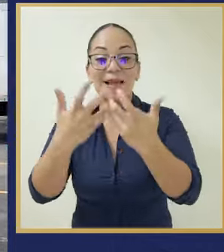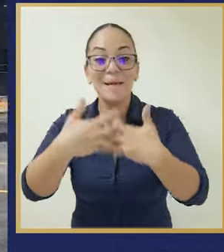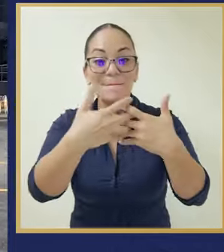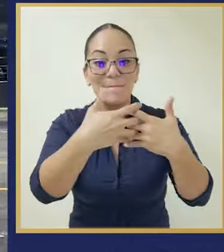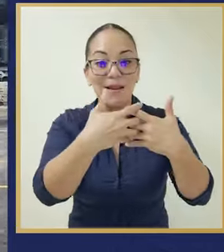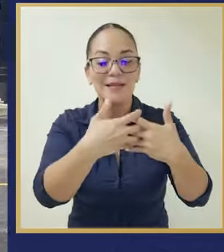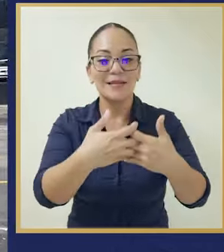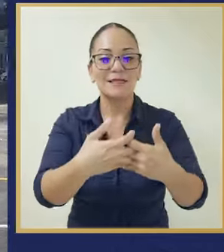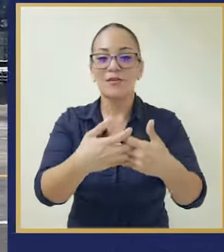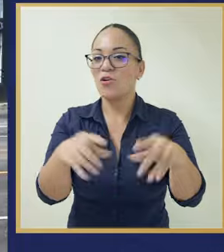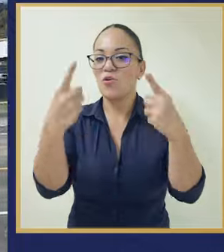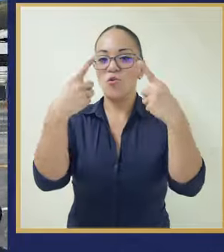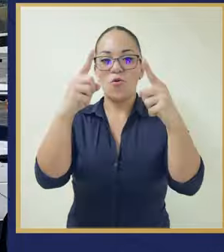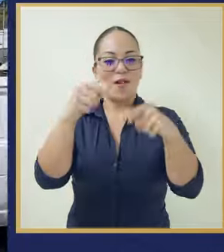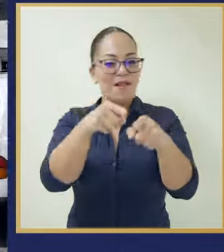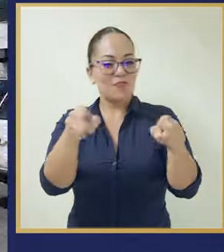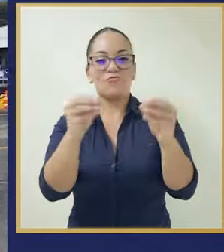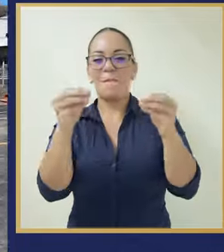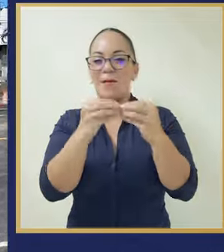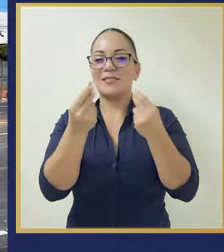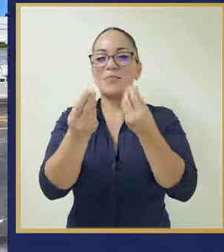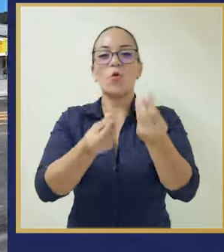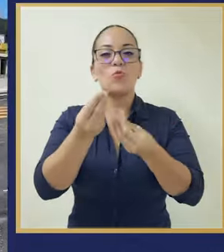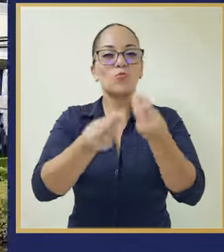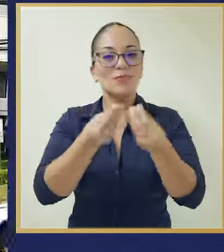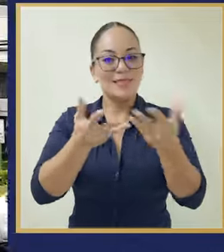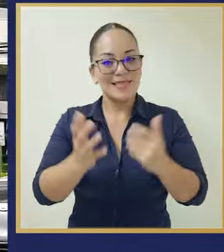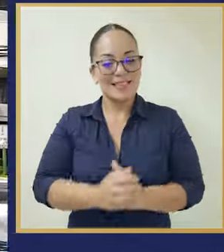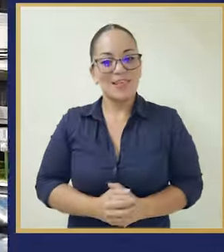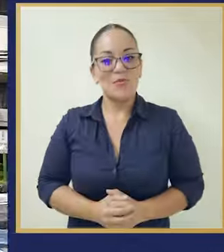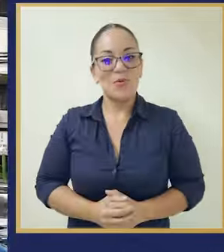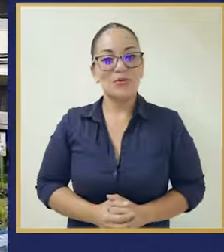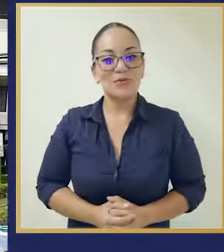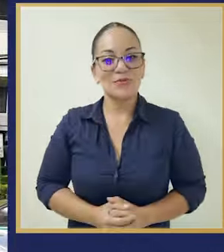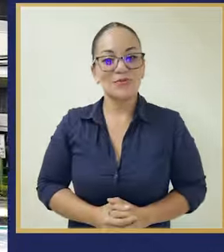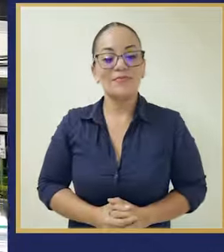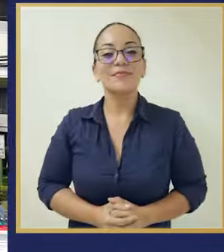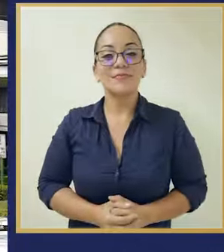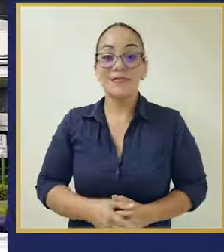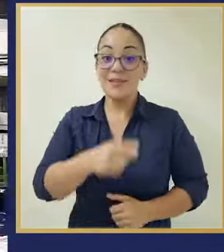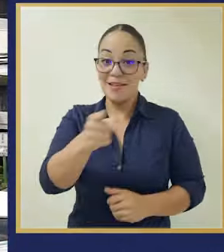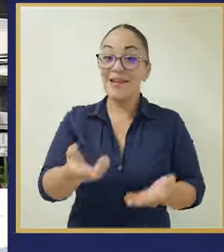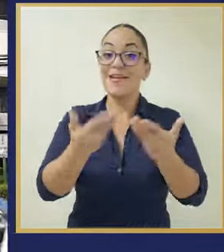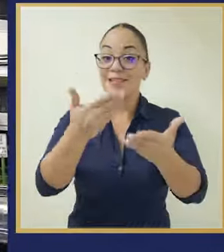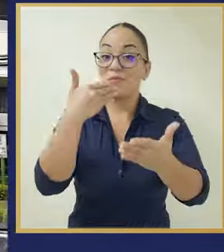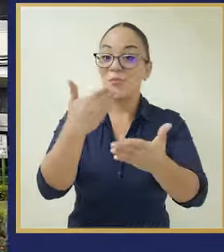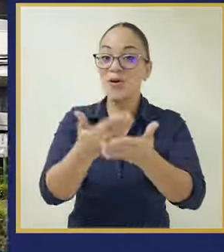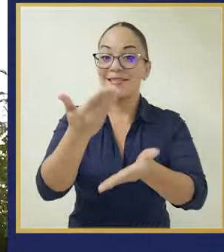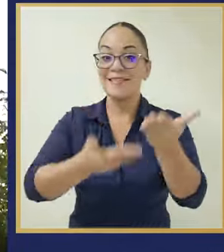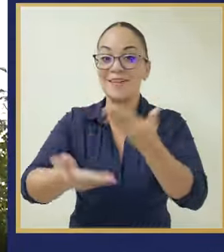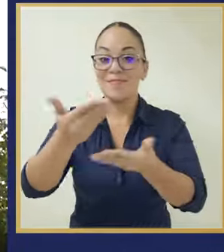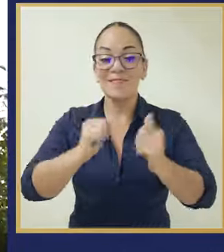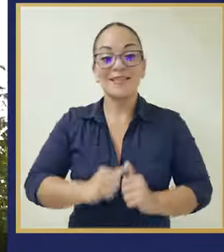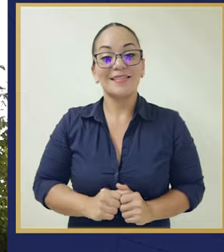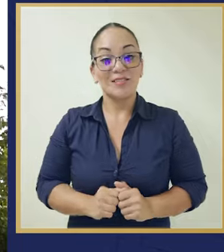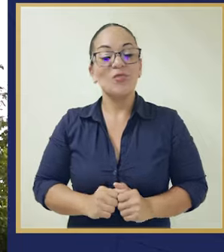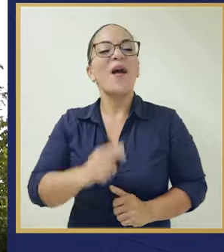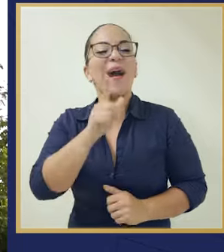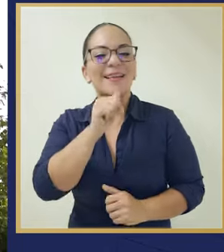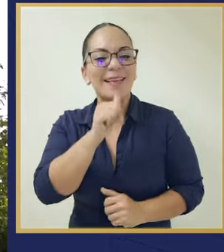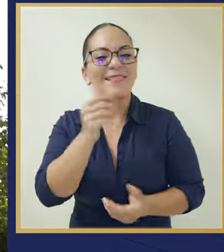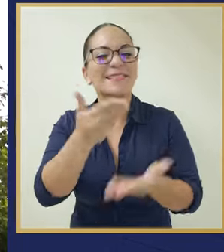nuestras empresas más productivas. Y que den mejor servicio a una